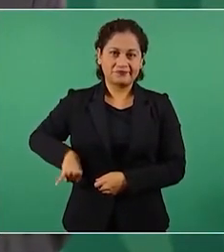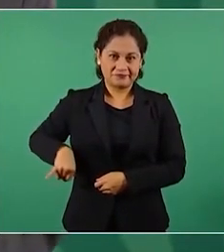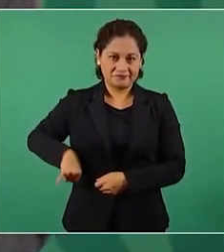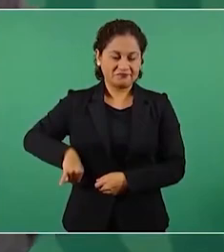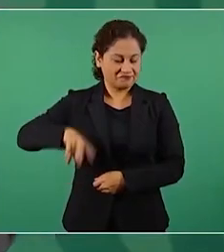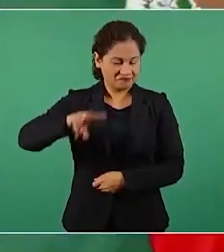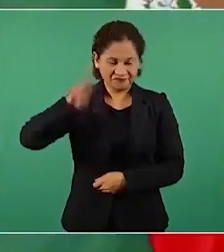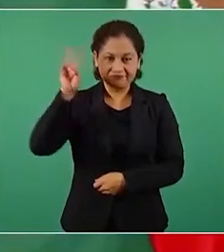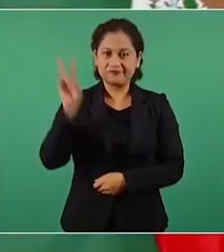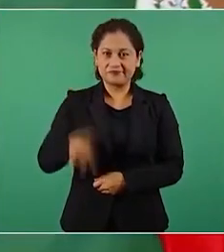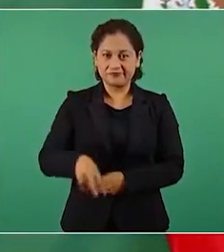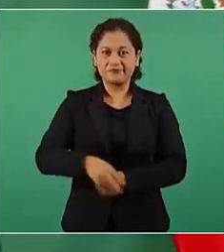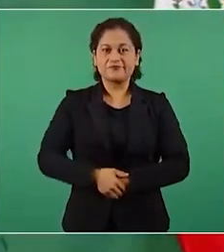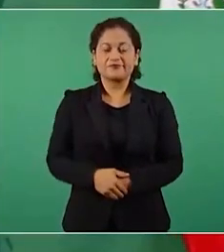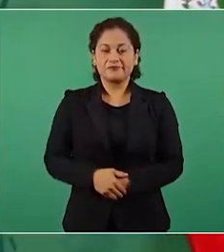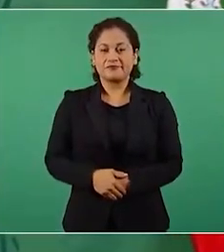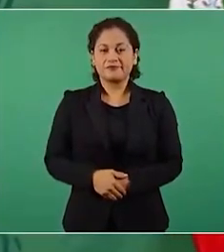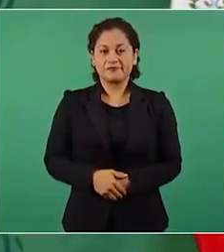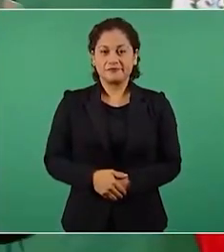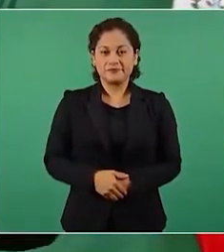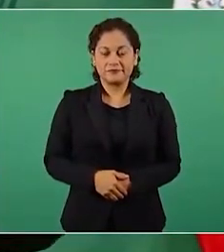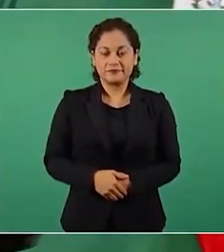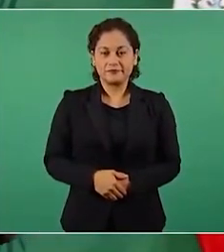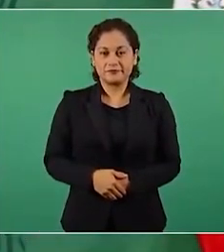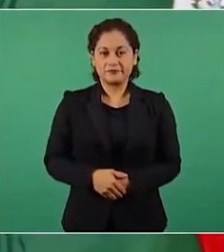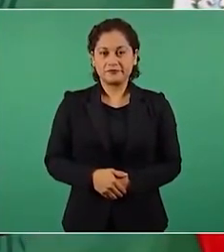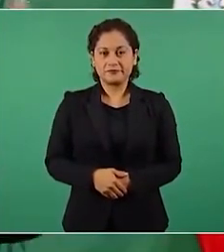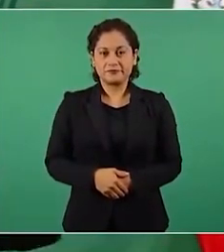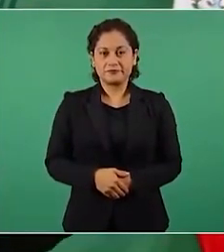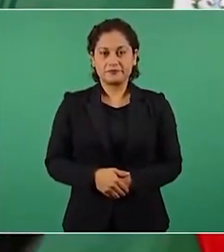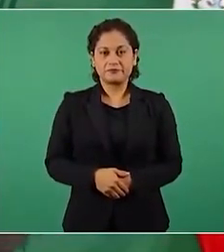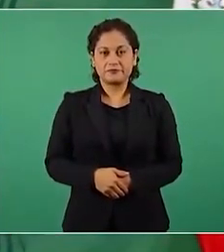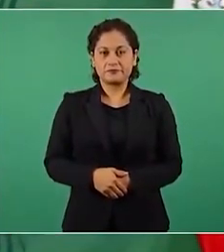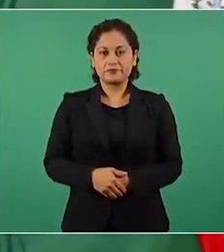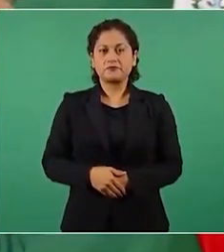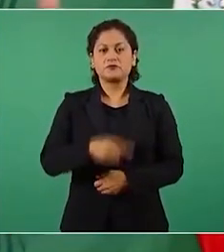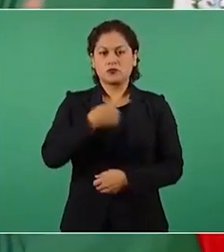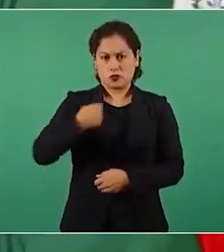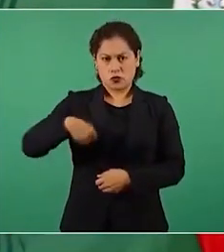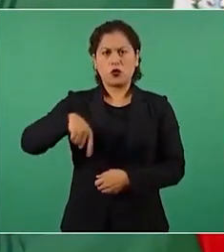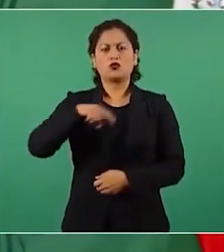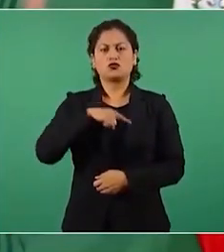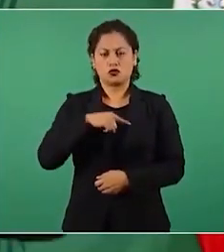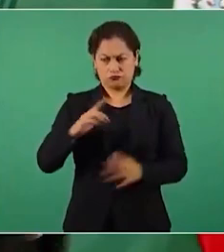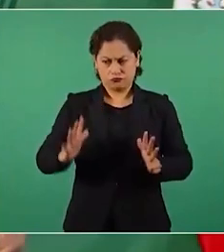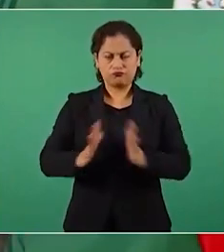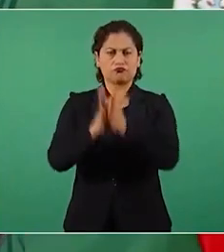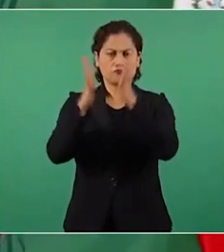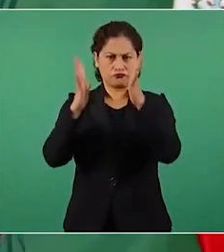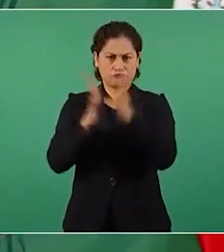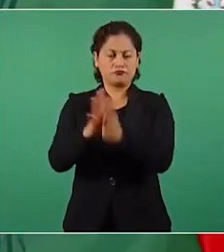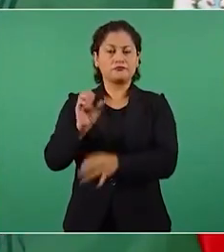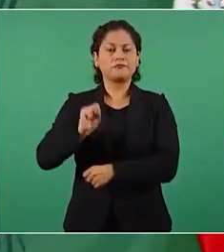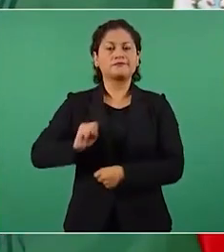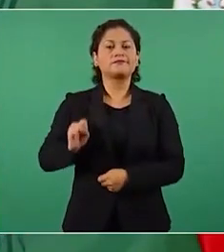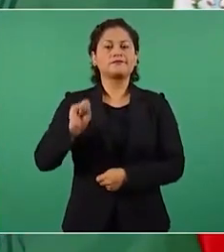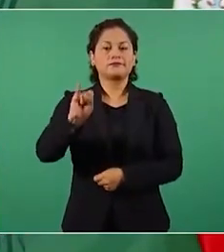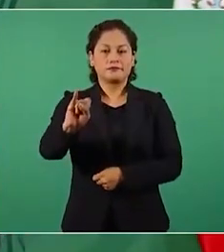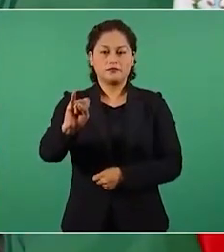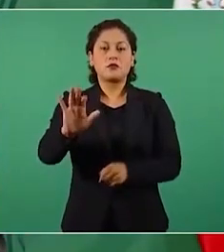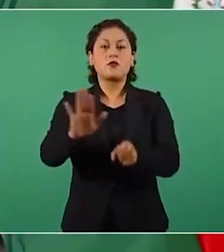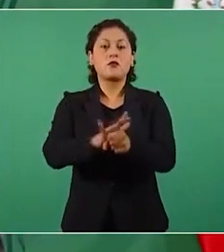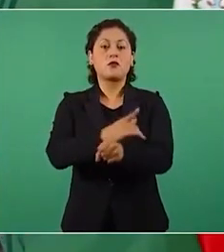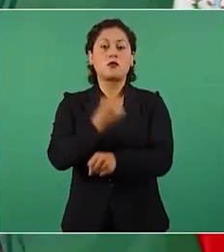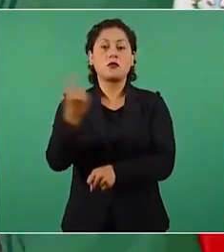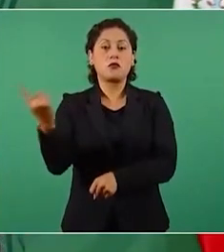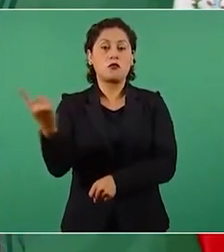a participar porque van a entrar en escena los que antes